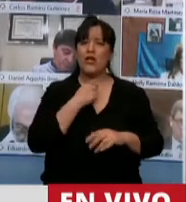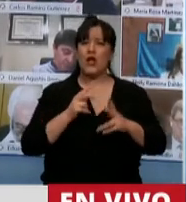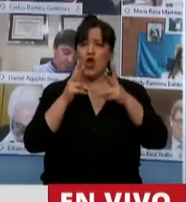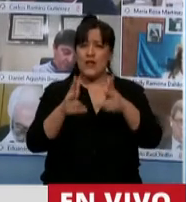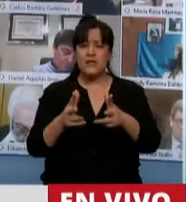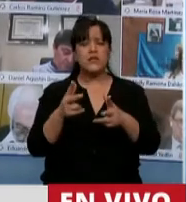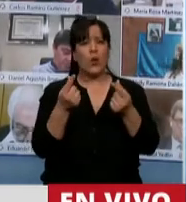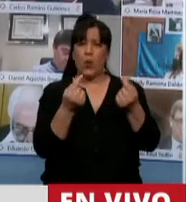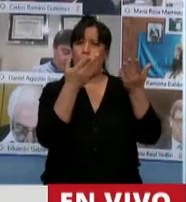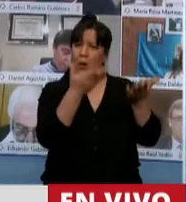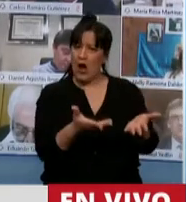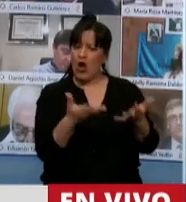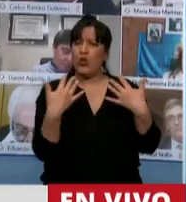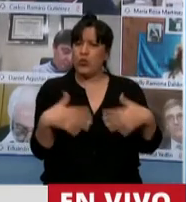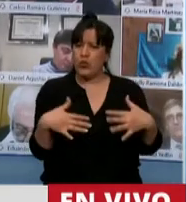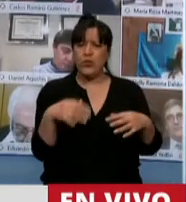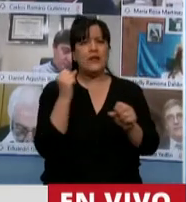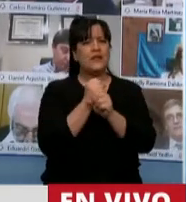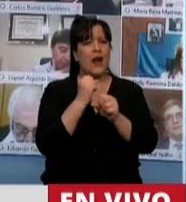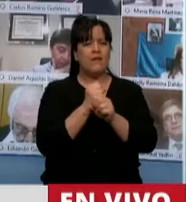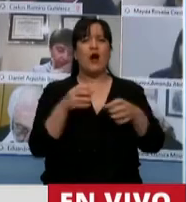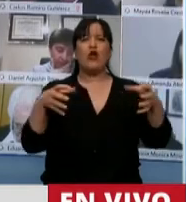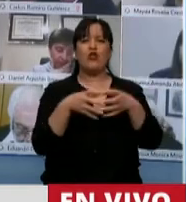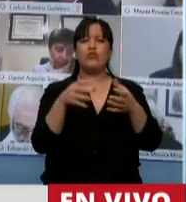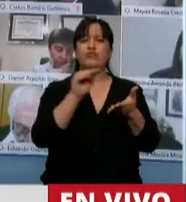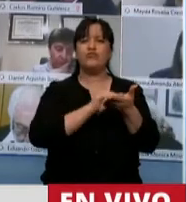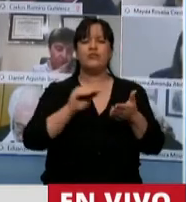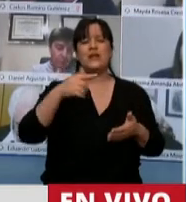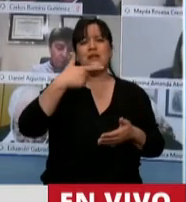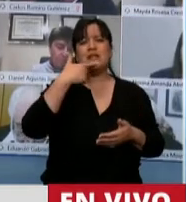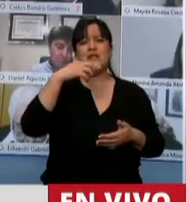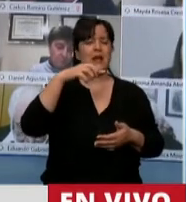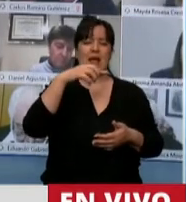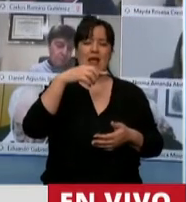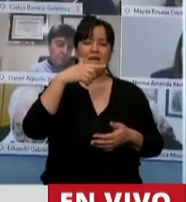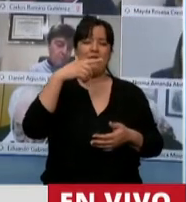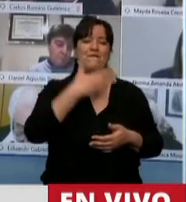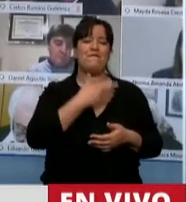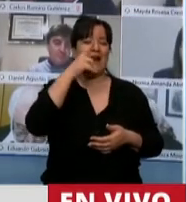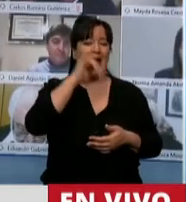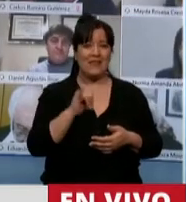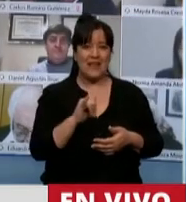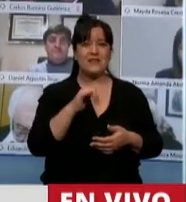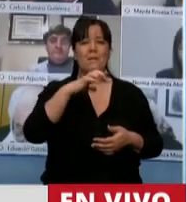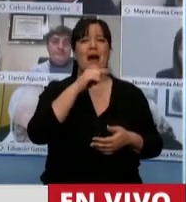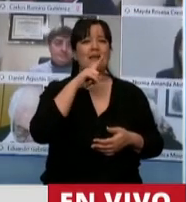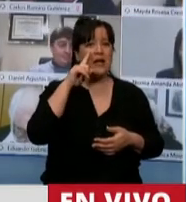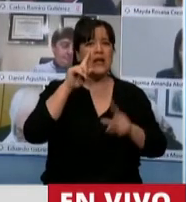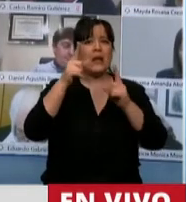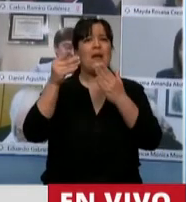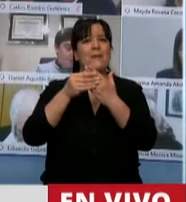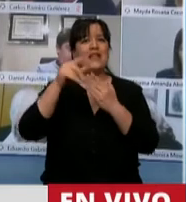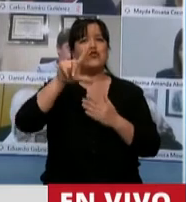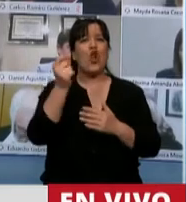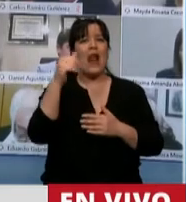el gran trabajo que hizo el legislador Fernández Patri, el que hizo el Ministro Lamens y todas